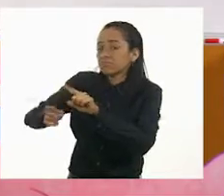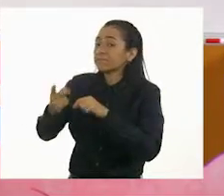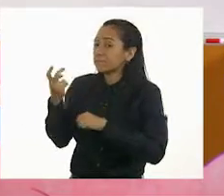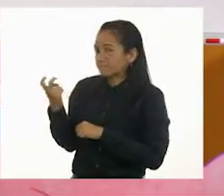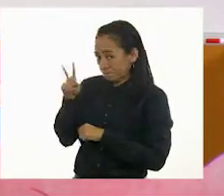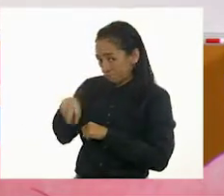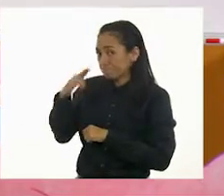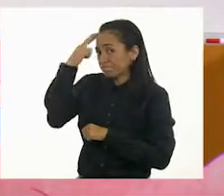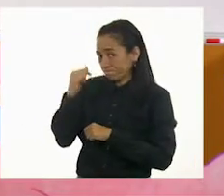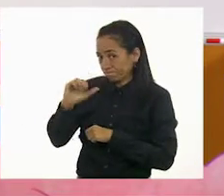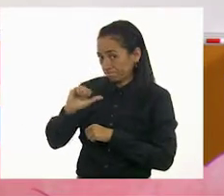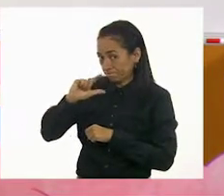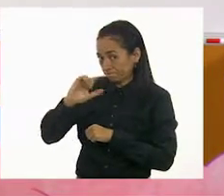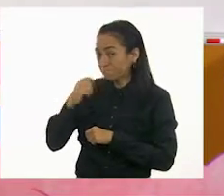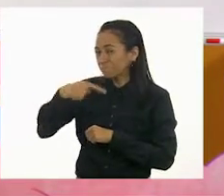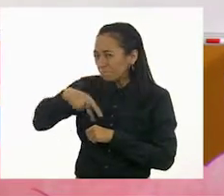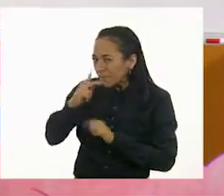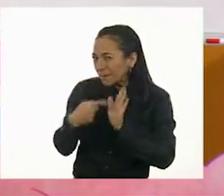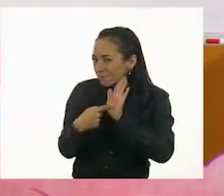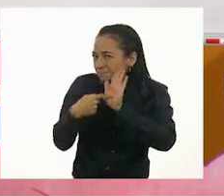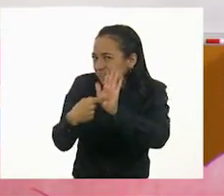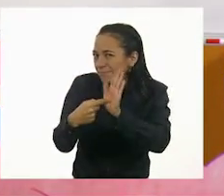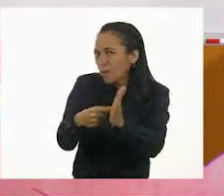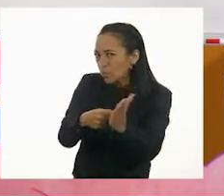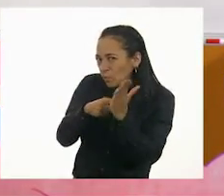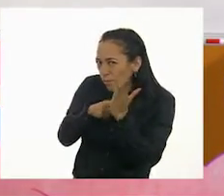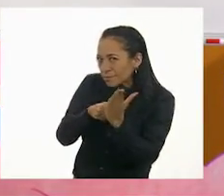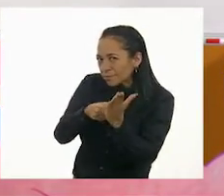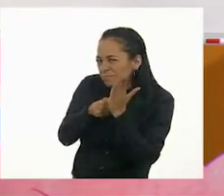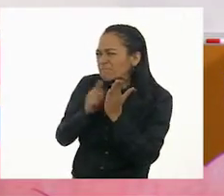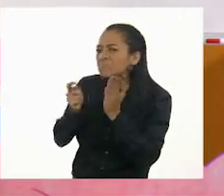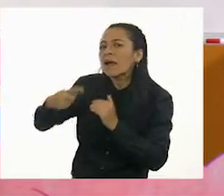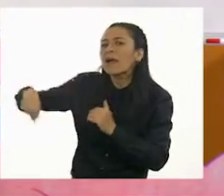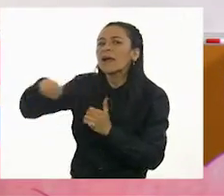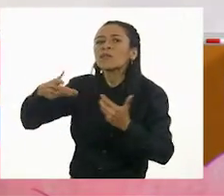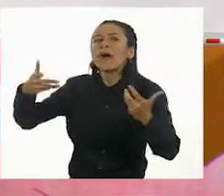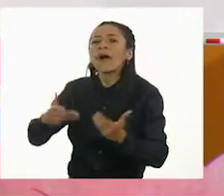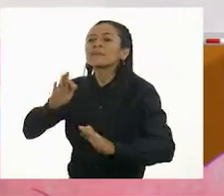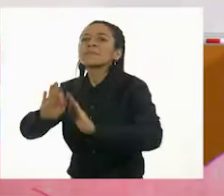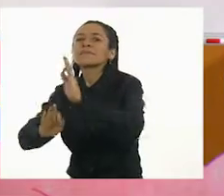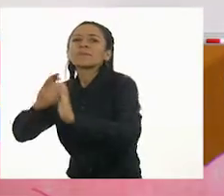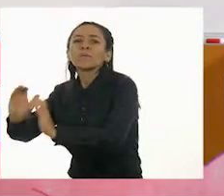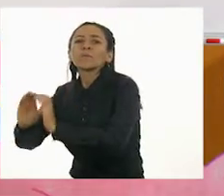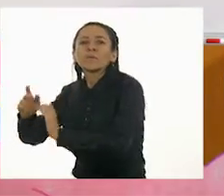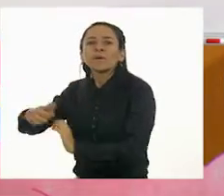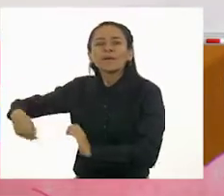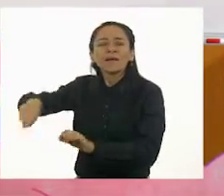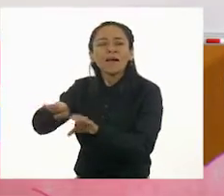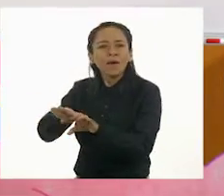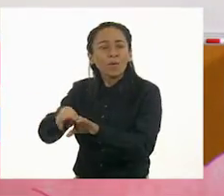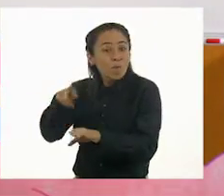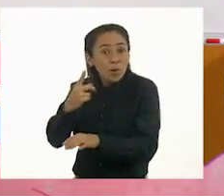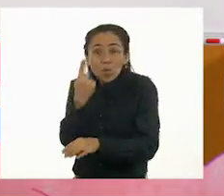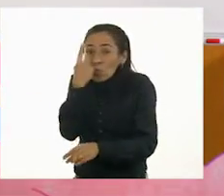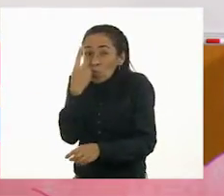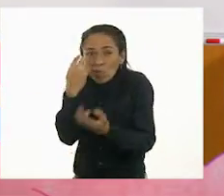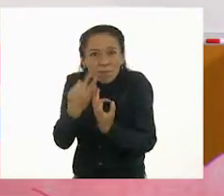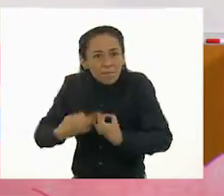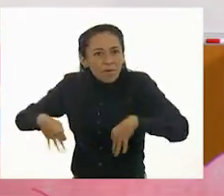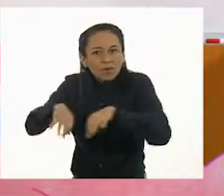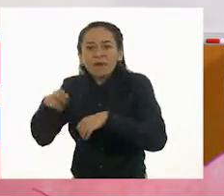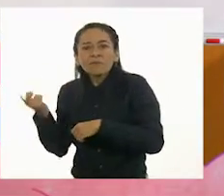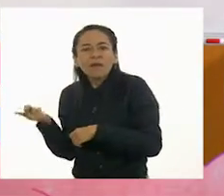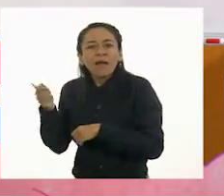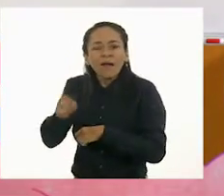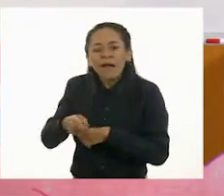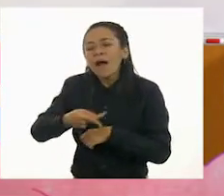cuidan a cada uno de ellos. Y también algo muy importante y muy interesante que escuché que dijeron, fue que les hablaban con cariño para que ellos